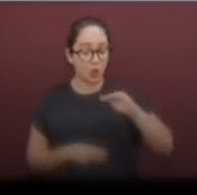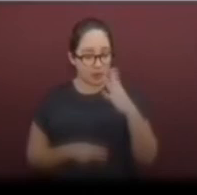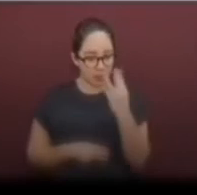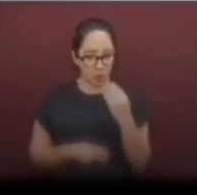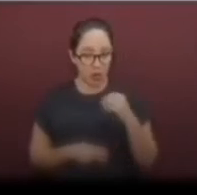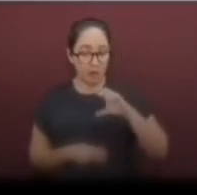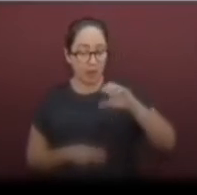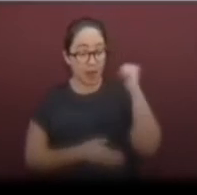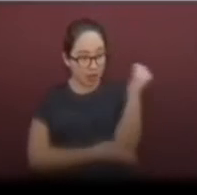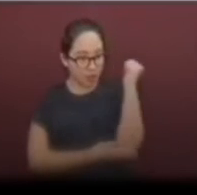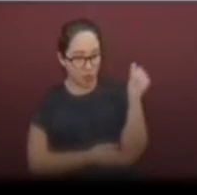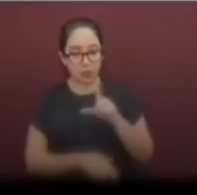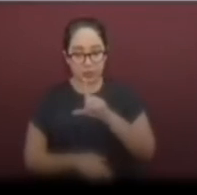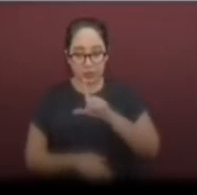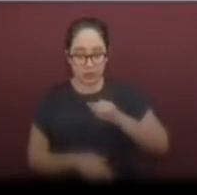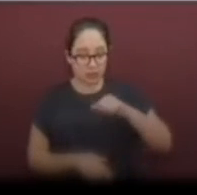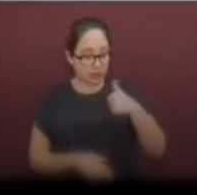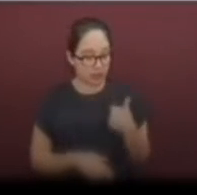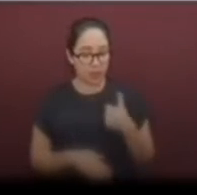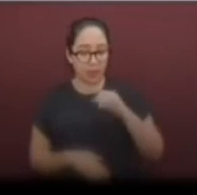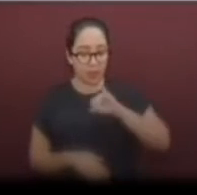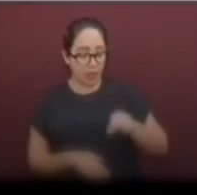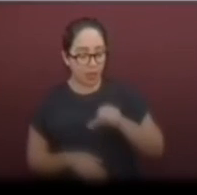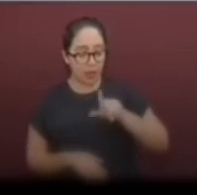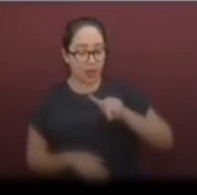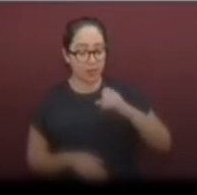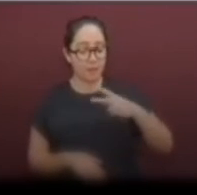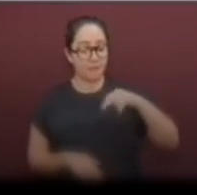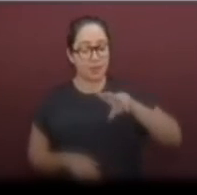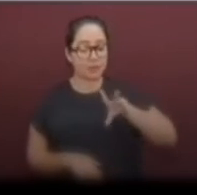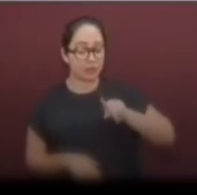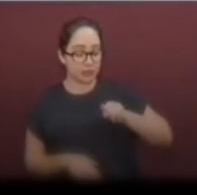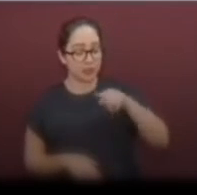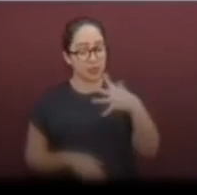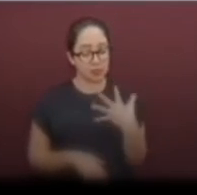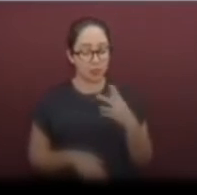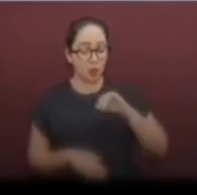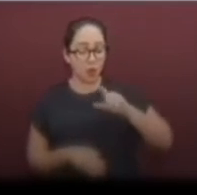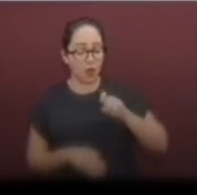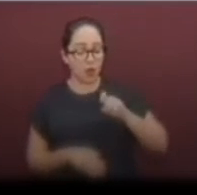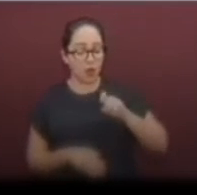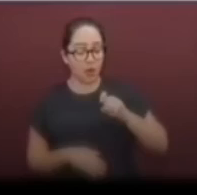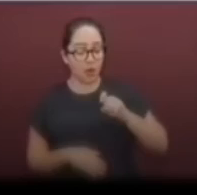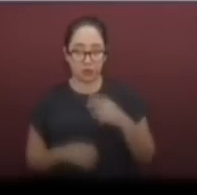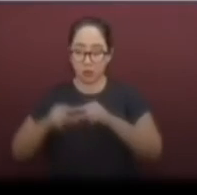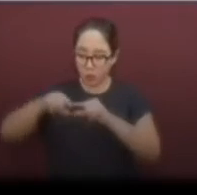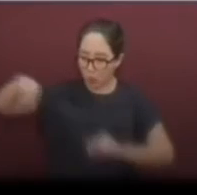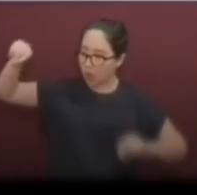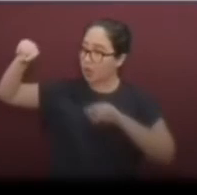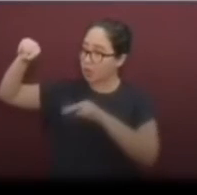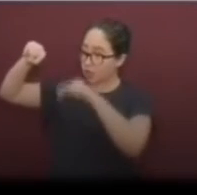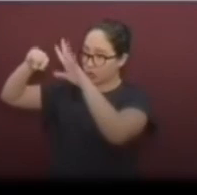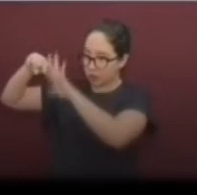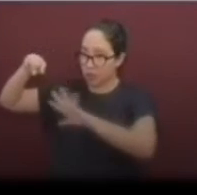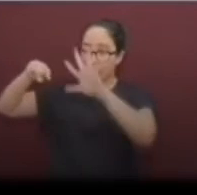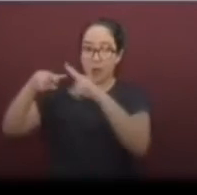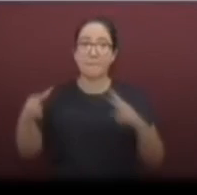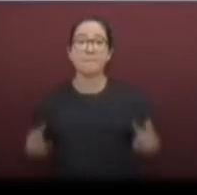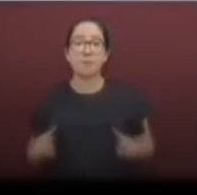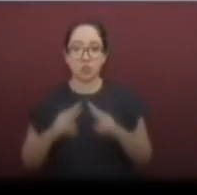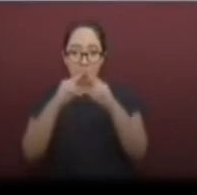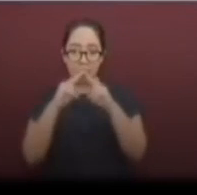Acayucan, 76. Jaltipan, 75. Aguadulce, 67. Rom, Poza Rica,